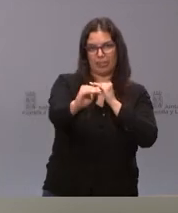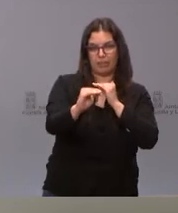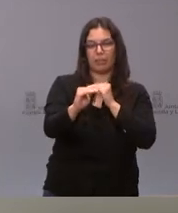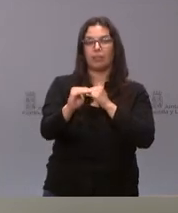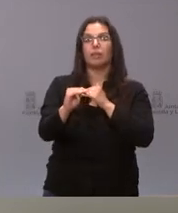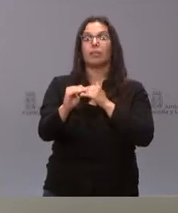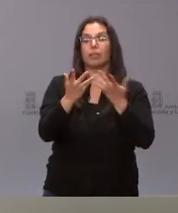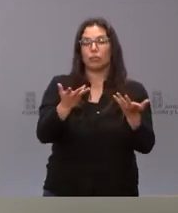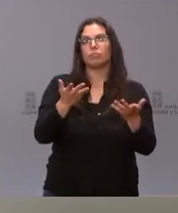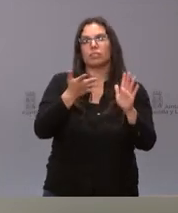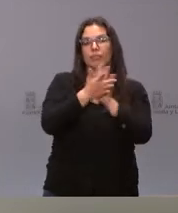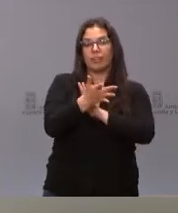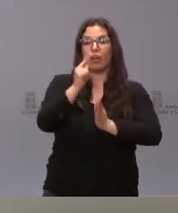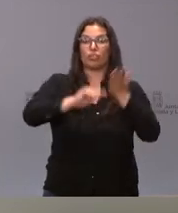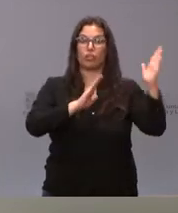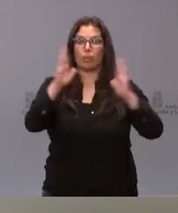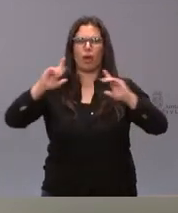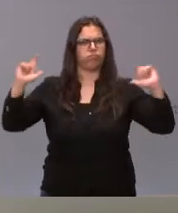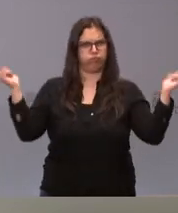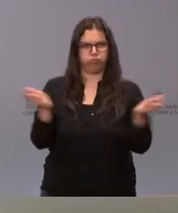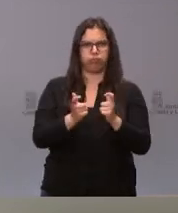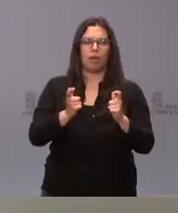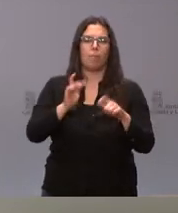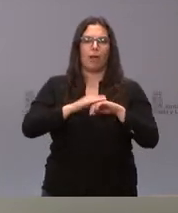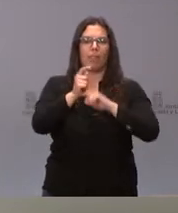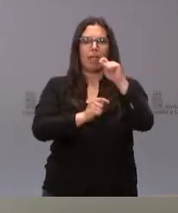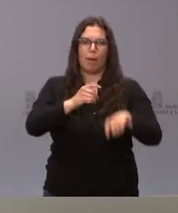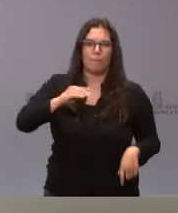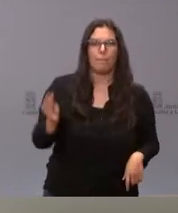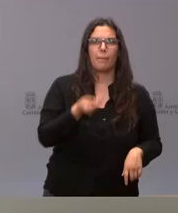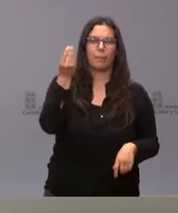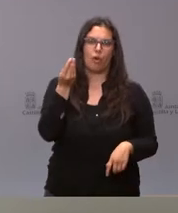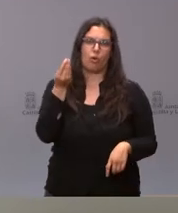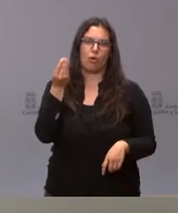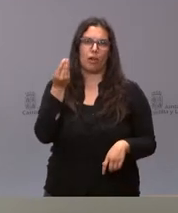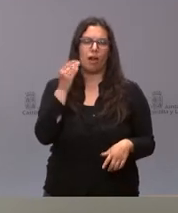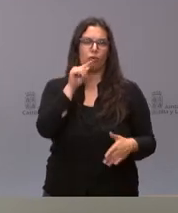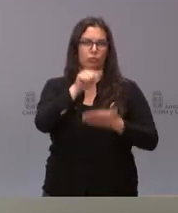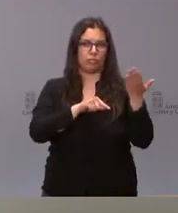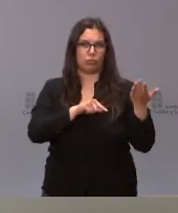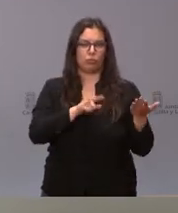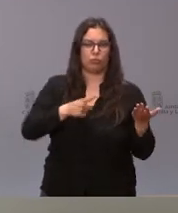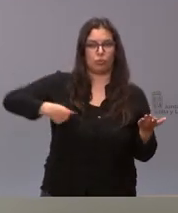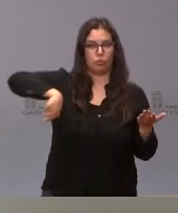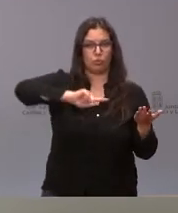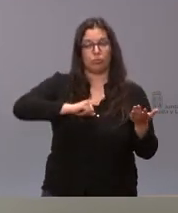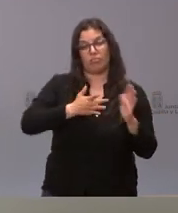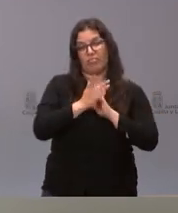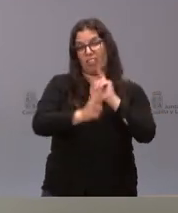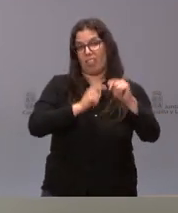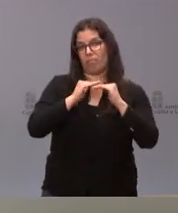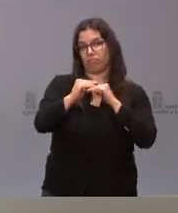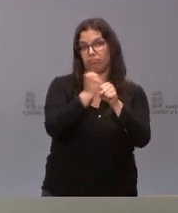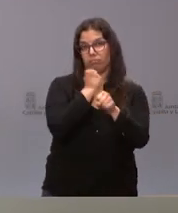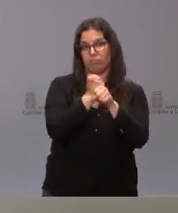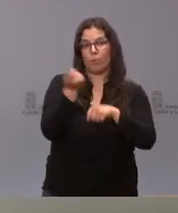a permitir, por tanto, reducir la temporalidad, mejorar la relación contractual y, por tanto, la estabilidad en el empleo de los